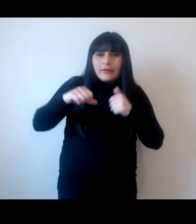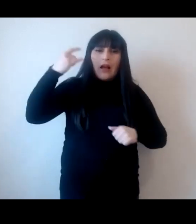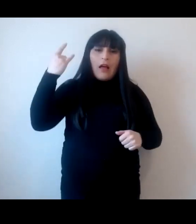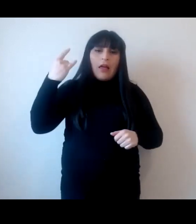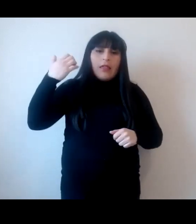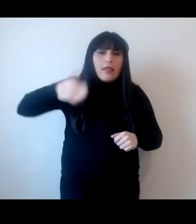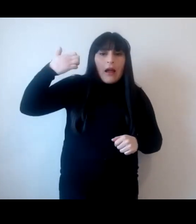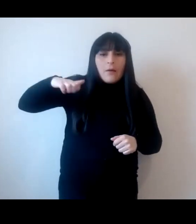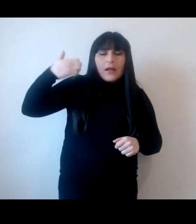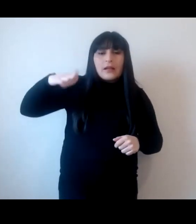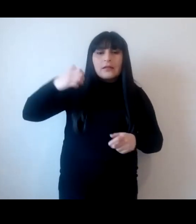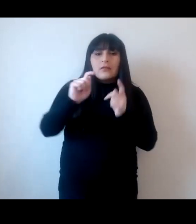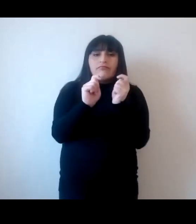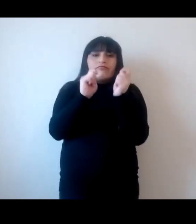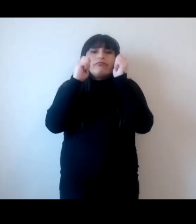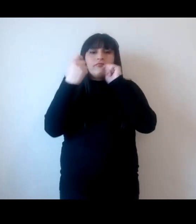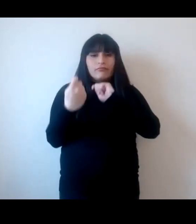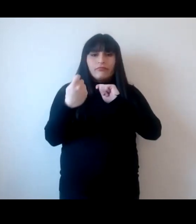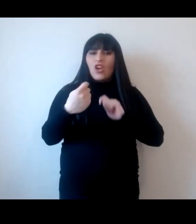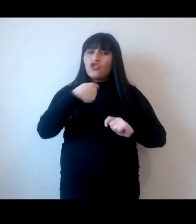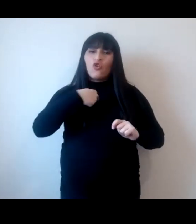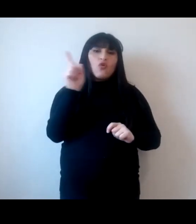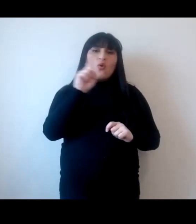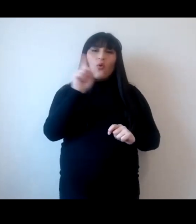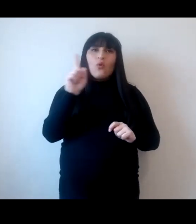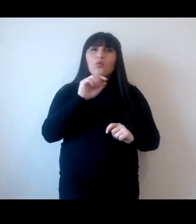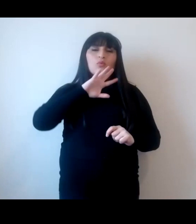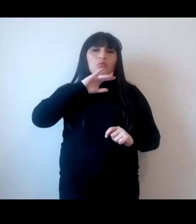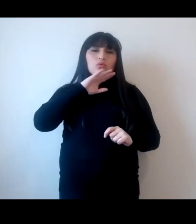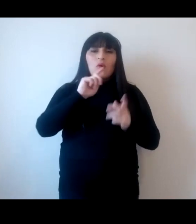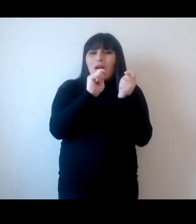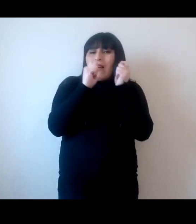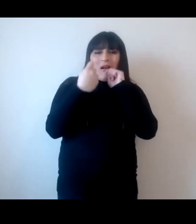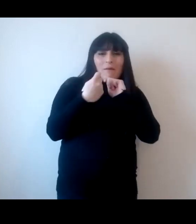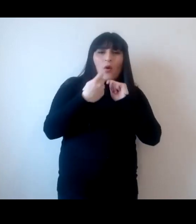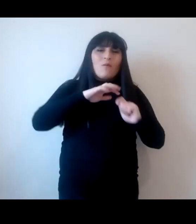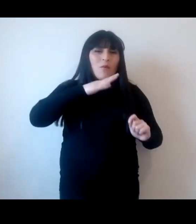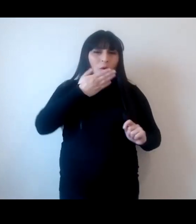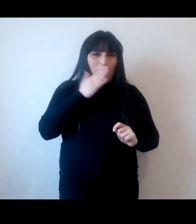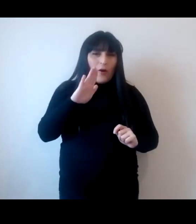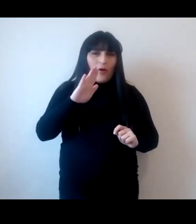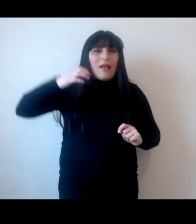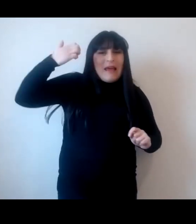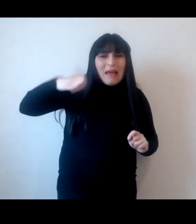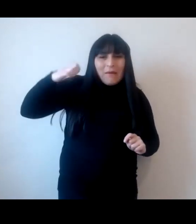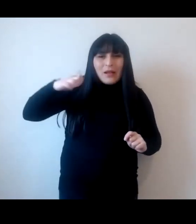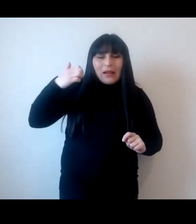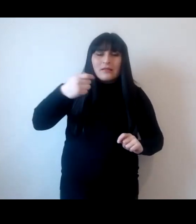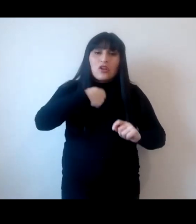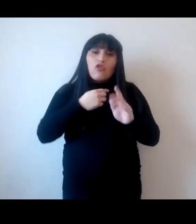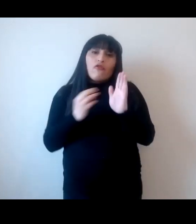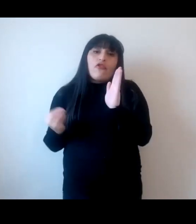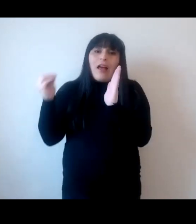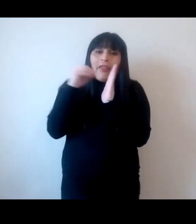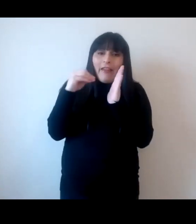Ya no uso el concepto cambio climático, sino emergencia climática. Y voy a utilizar también algunos datos y algunas ideas que